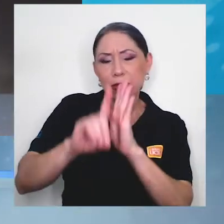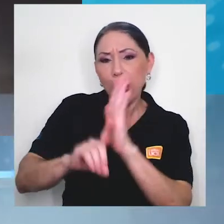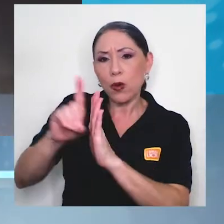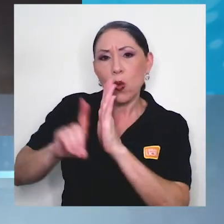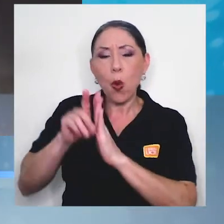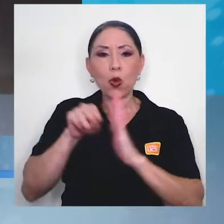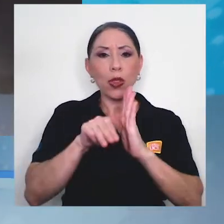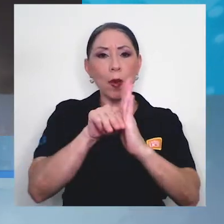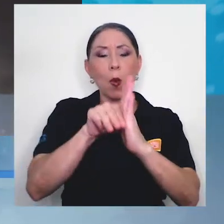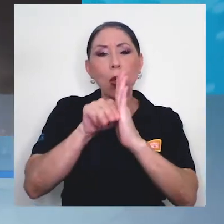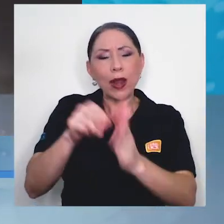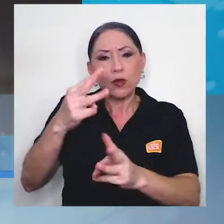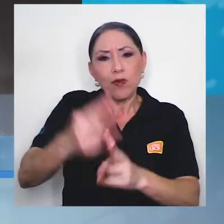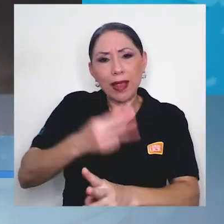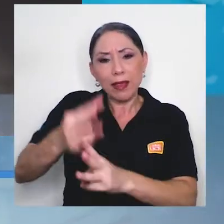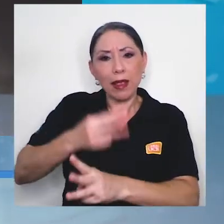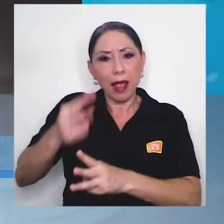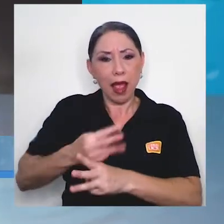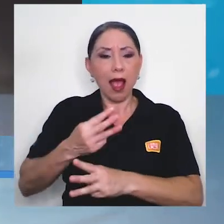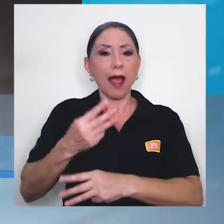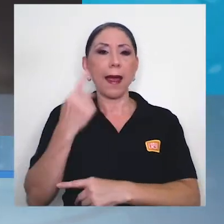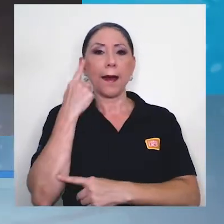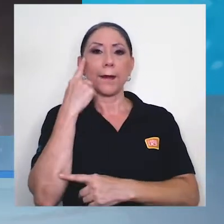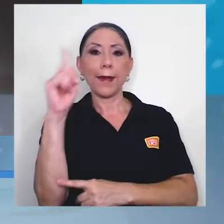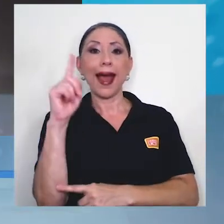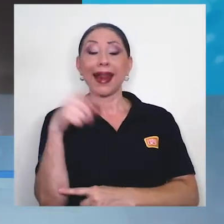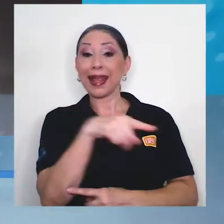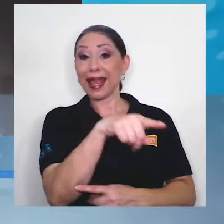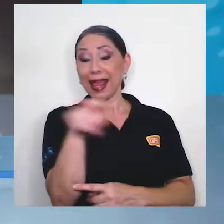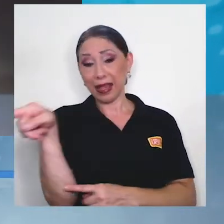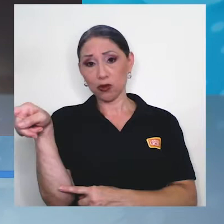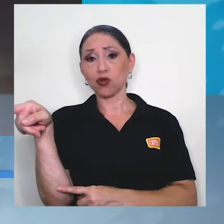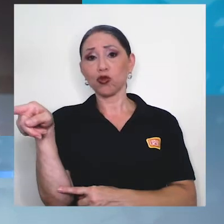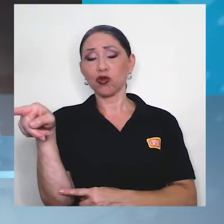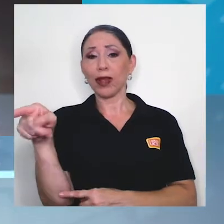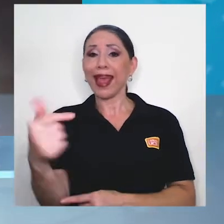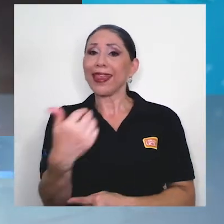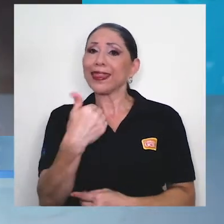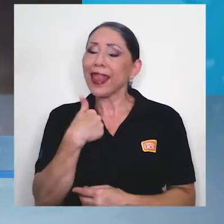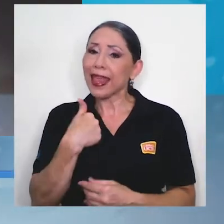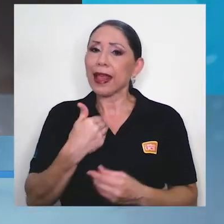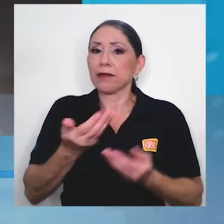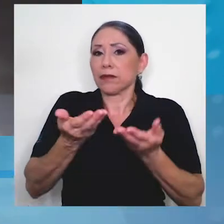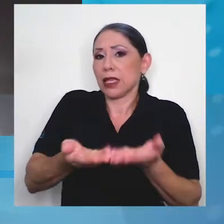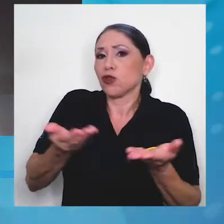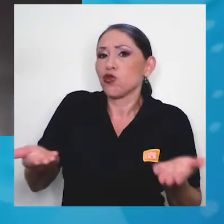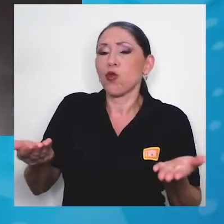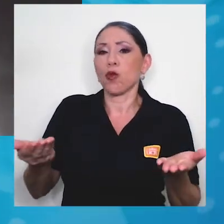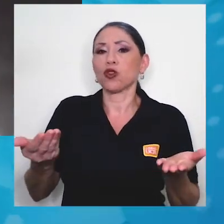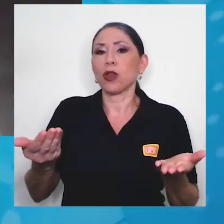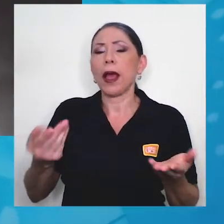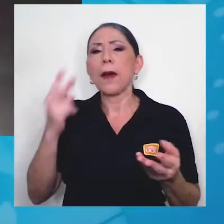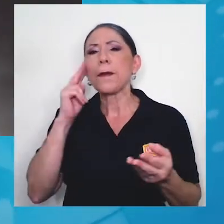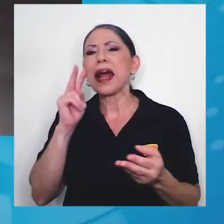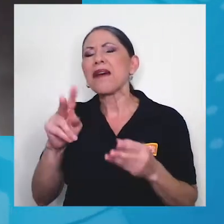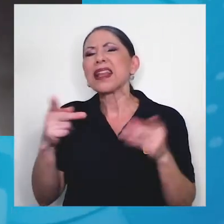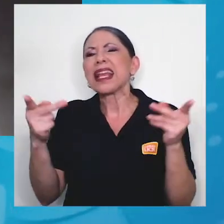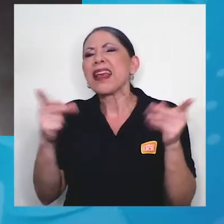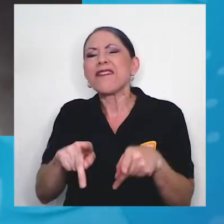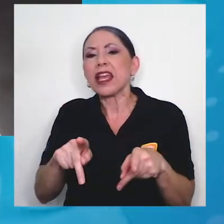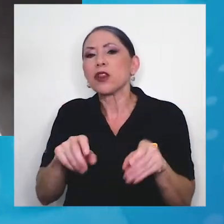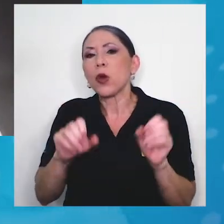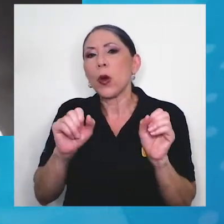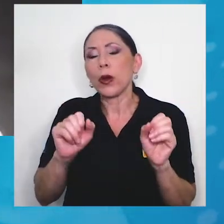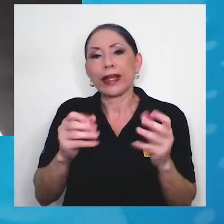de modelos matemáticos para que ellos tengan insumos para ver el efecto